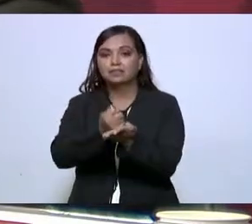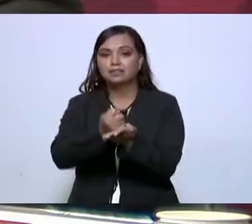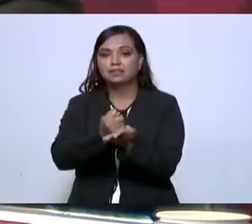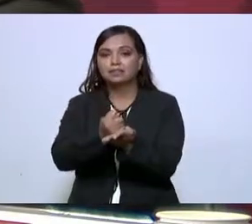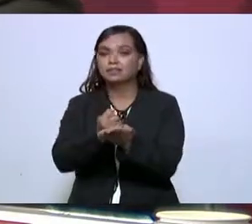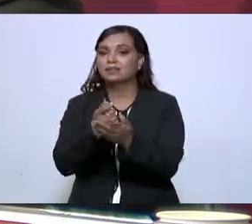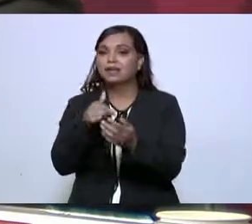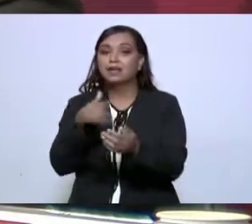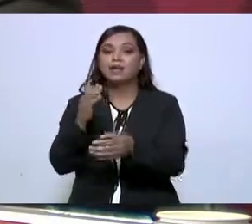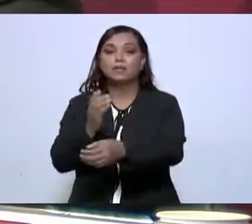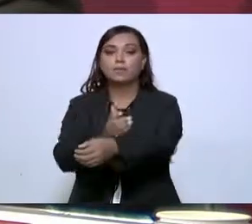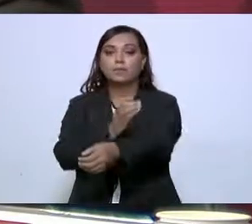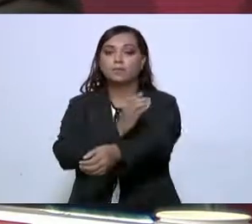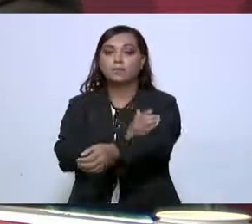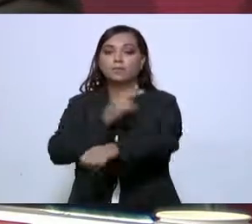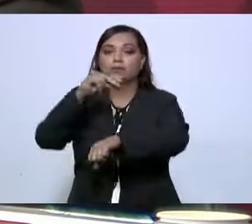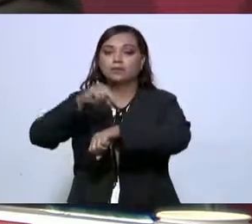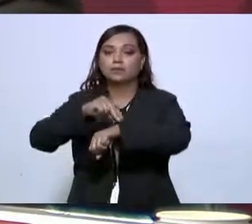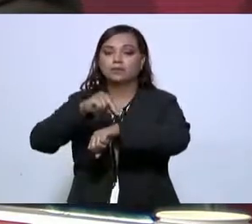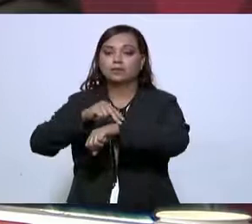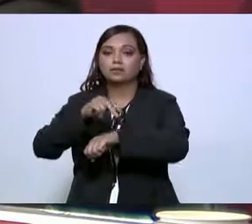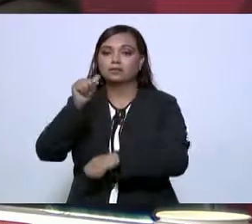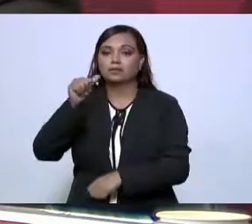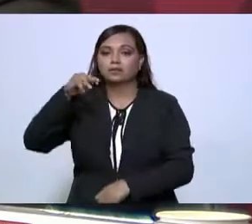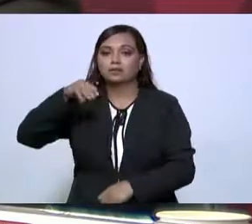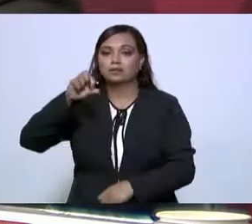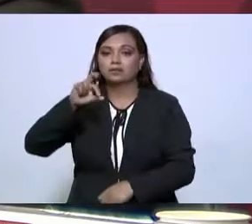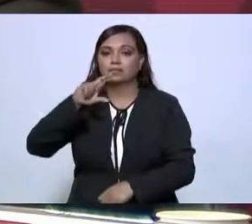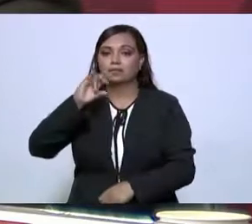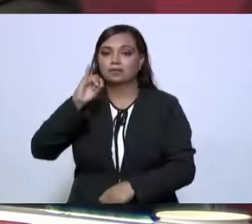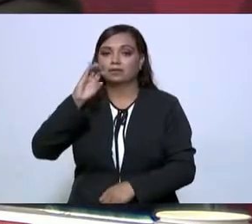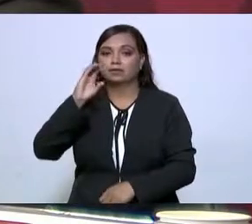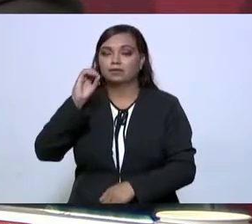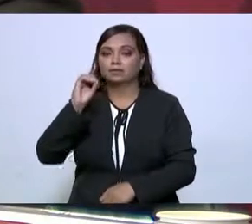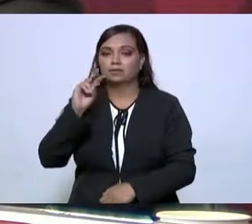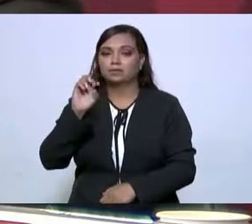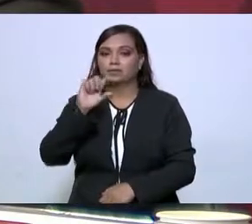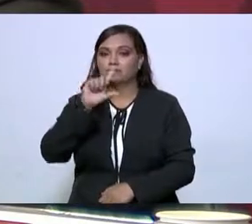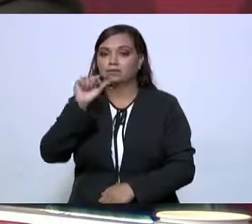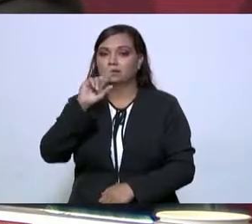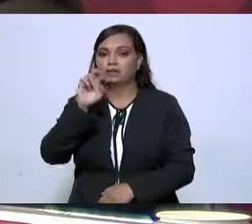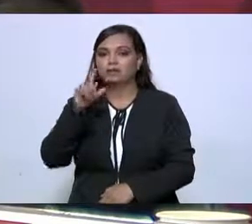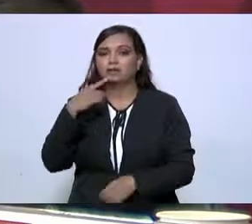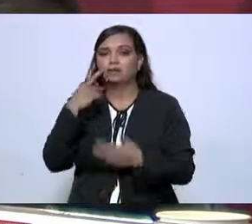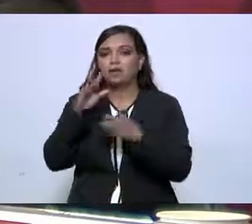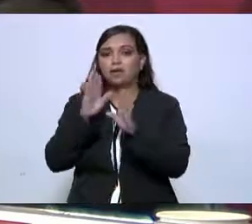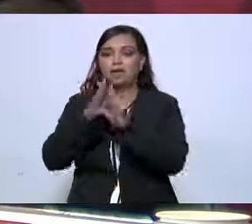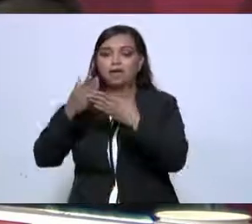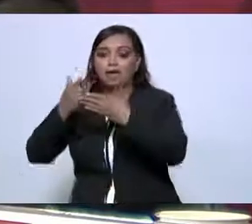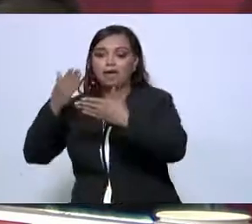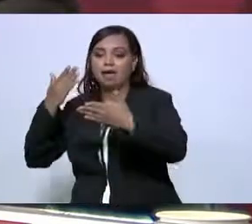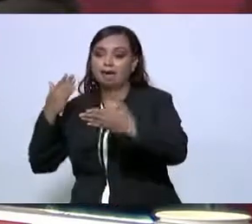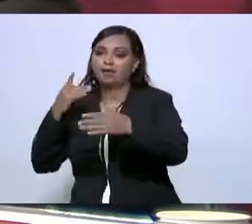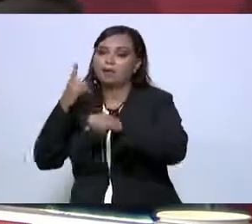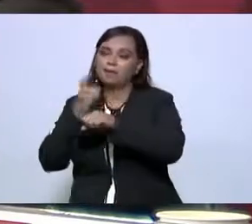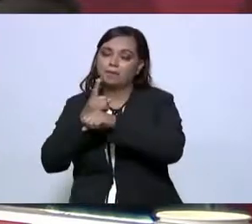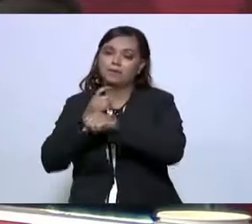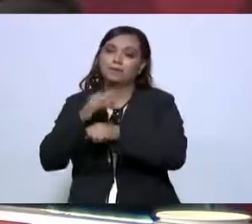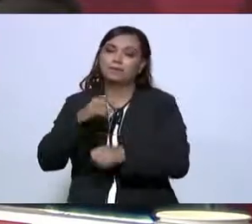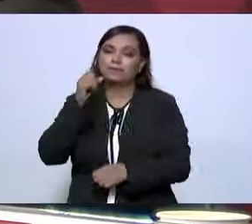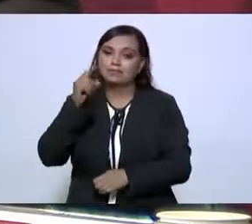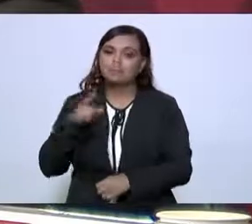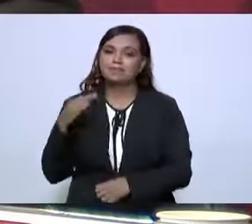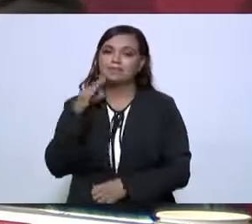acompañando al doctor Américo. Antes que nada, también